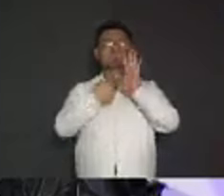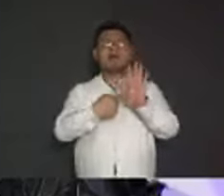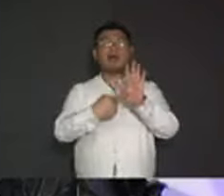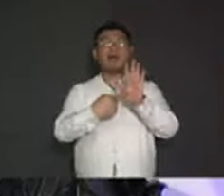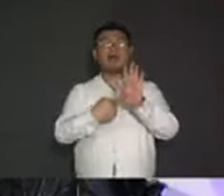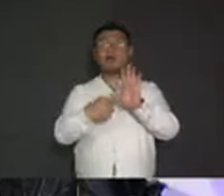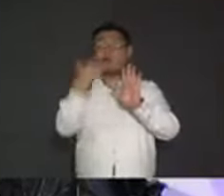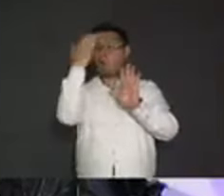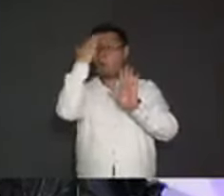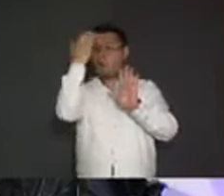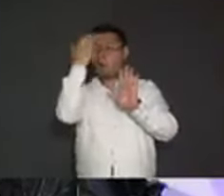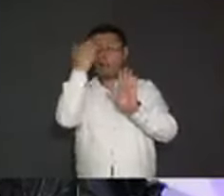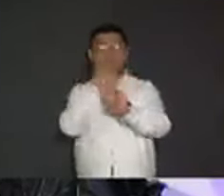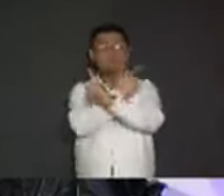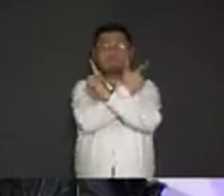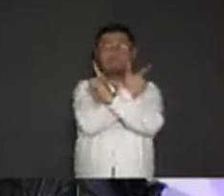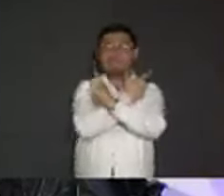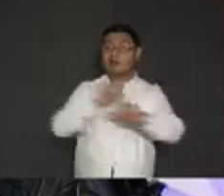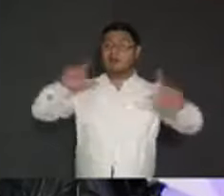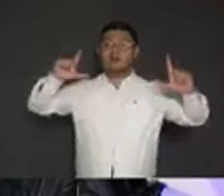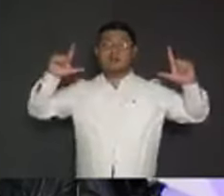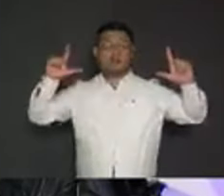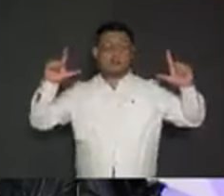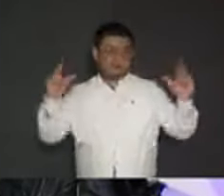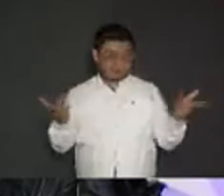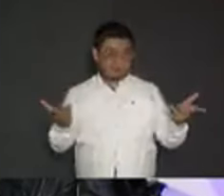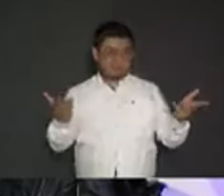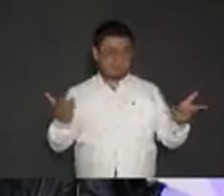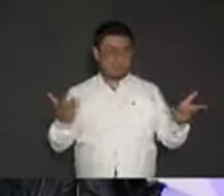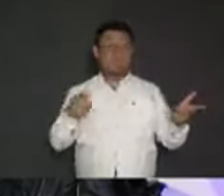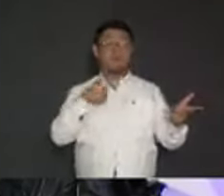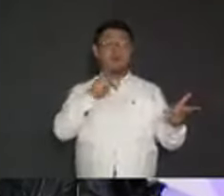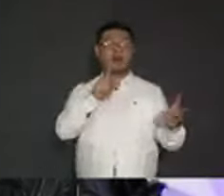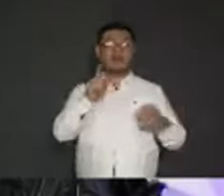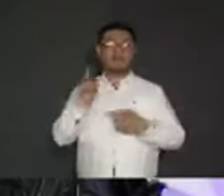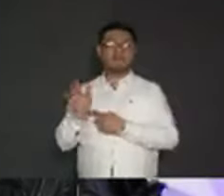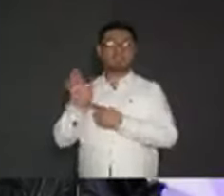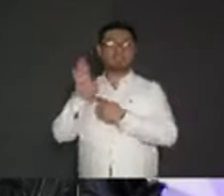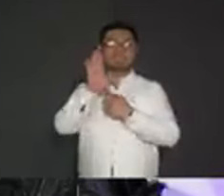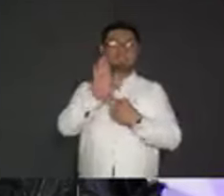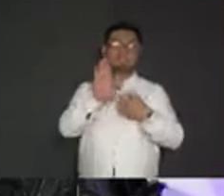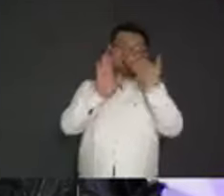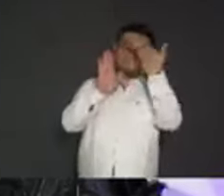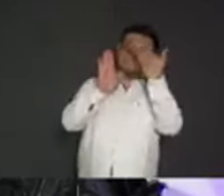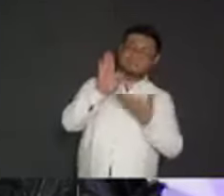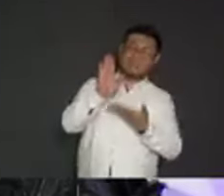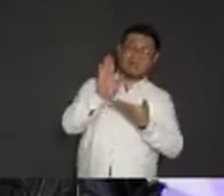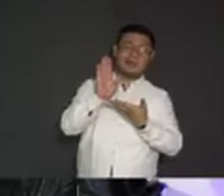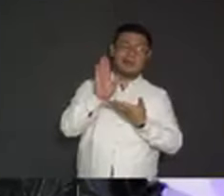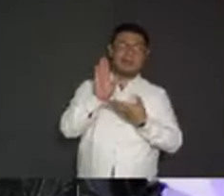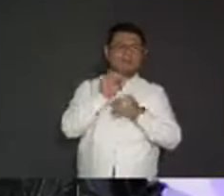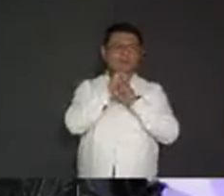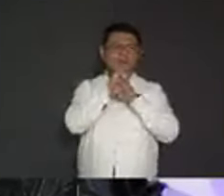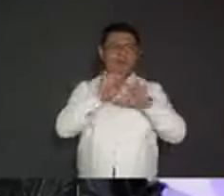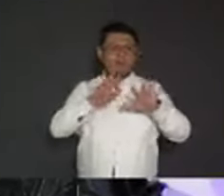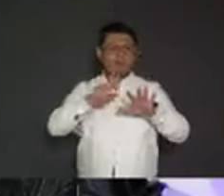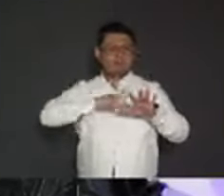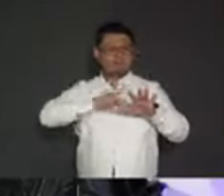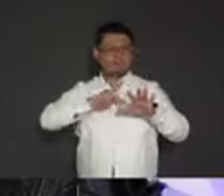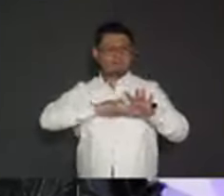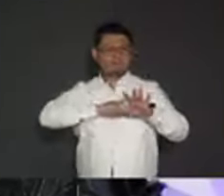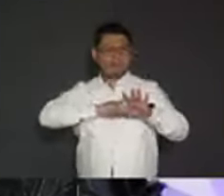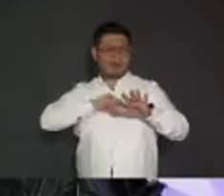pública y es publicada. En cambio, traigo aquí la portada de la declaración patrimonial del